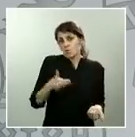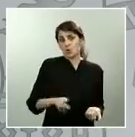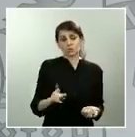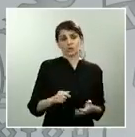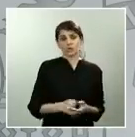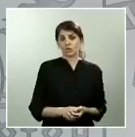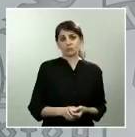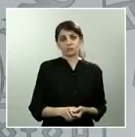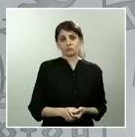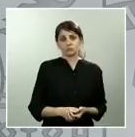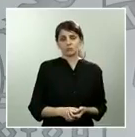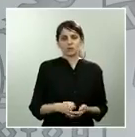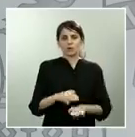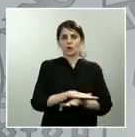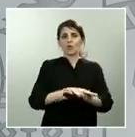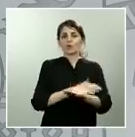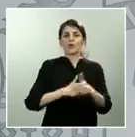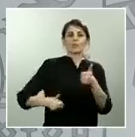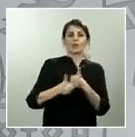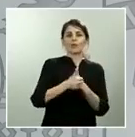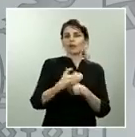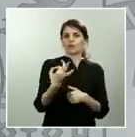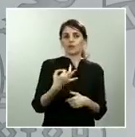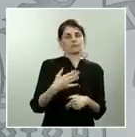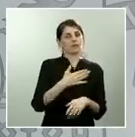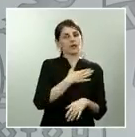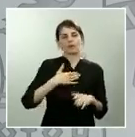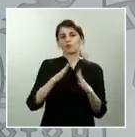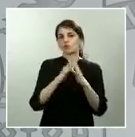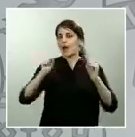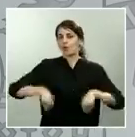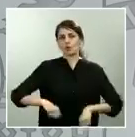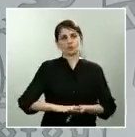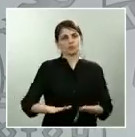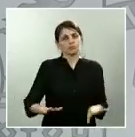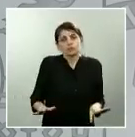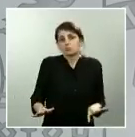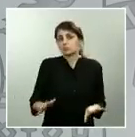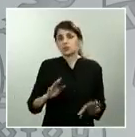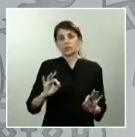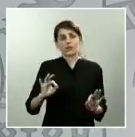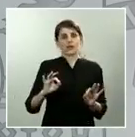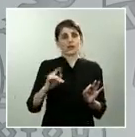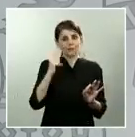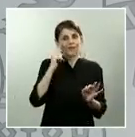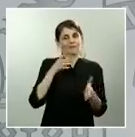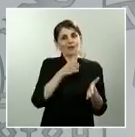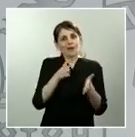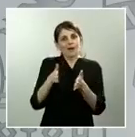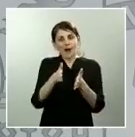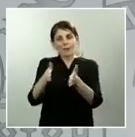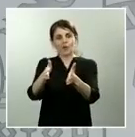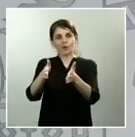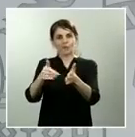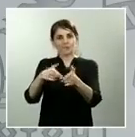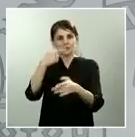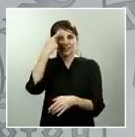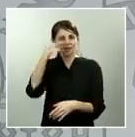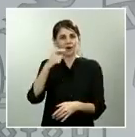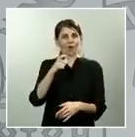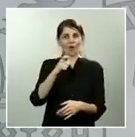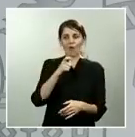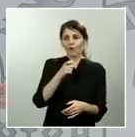es que se produzca un acuerdo, que haya un pacto y que haya un cauce para poder desarrollarlo. No tiene ninguna